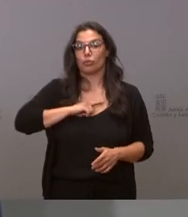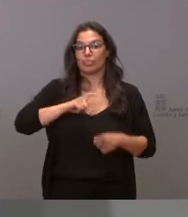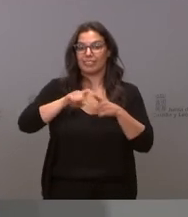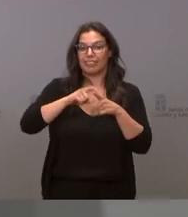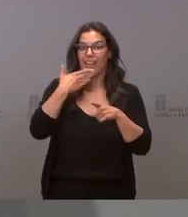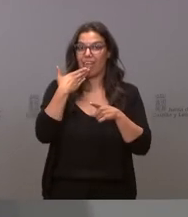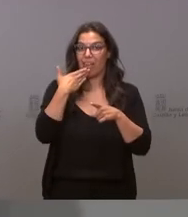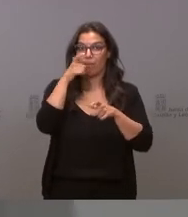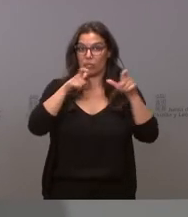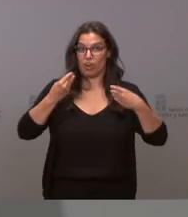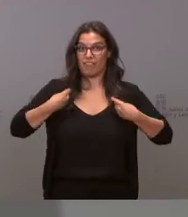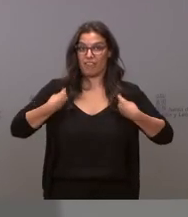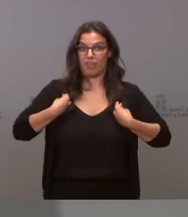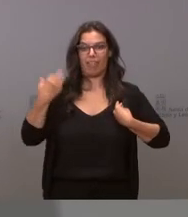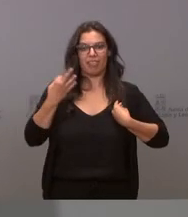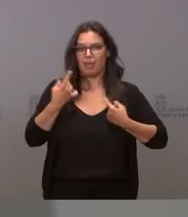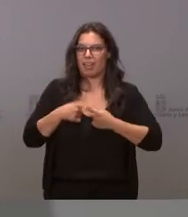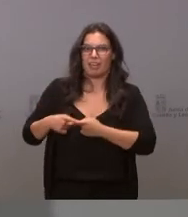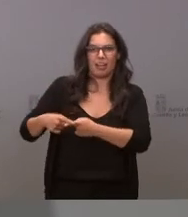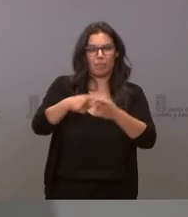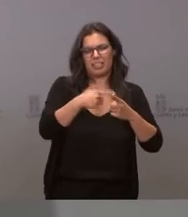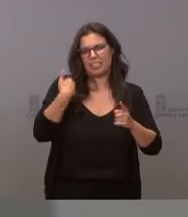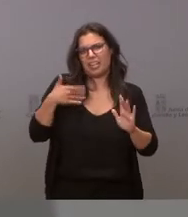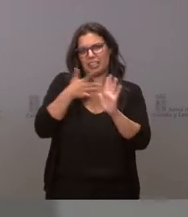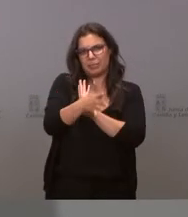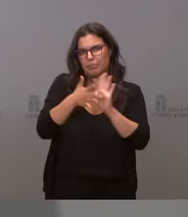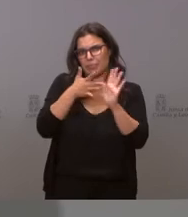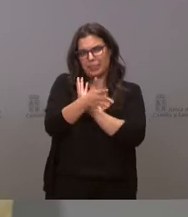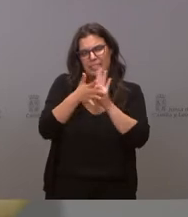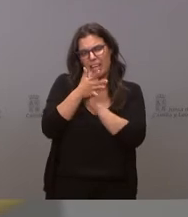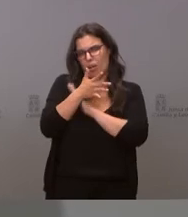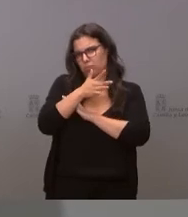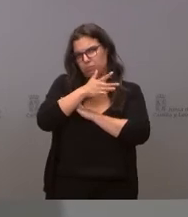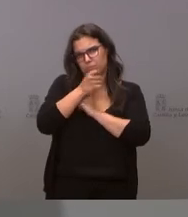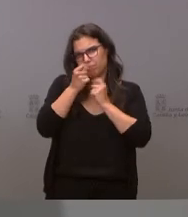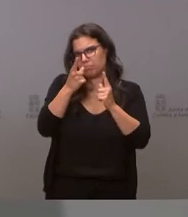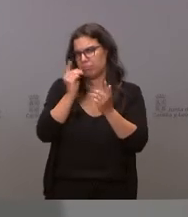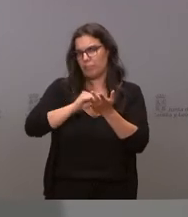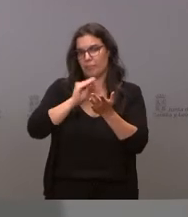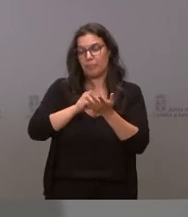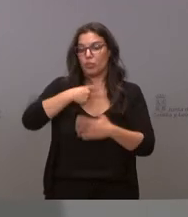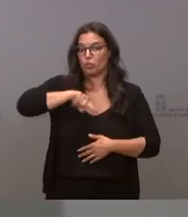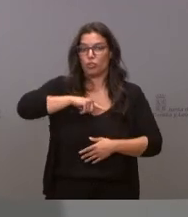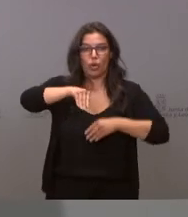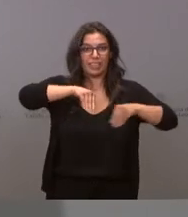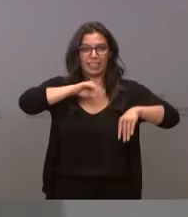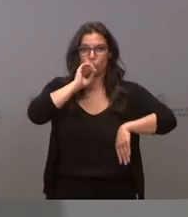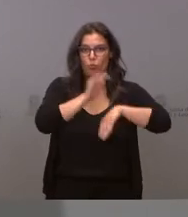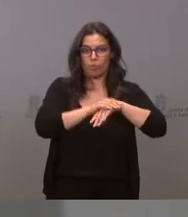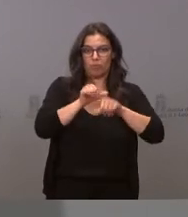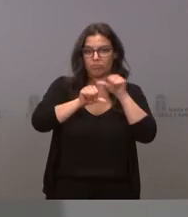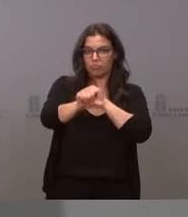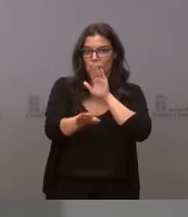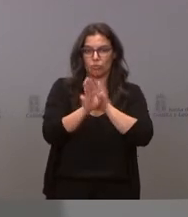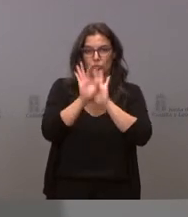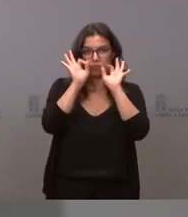que exigía un reparto esto lo hemos explicado hasta la saciedad nosotros hemos cumplido con la estrategia seguimos cumpliendo con la estrategia